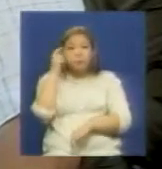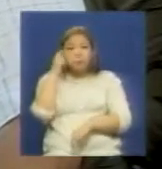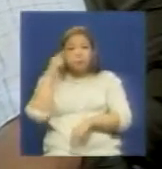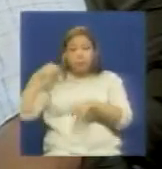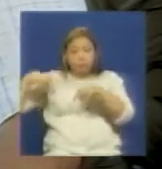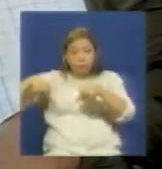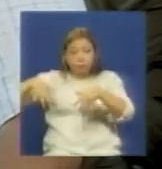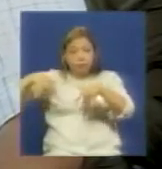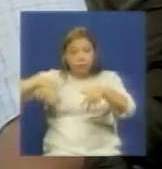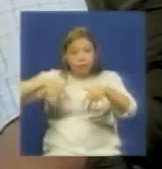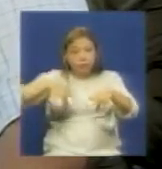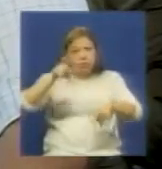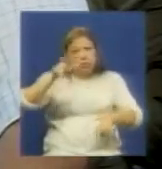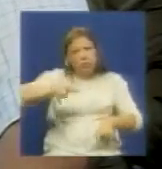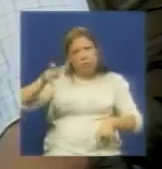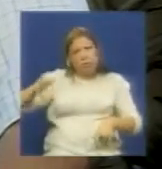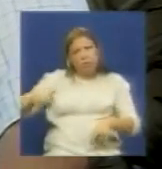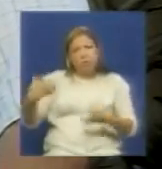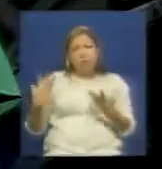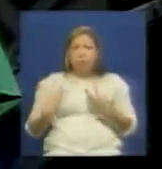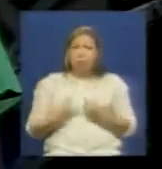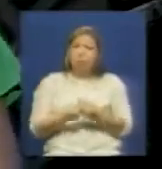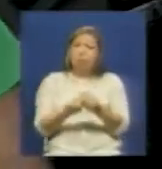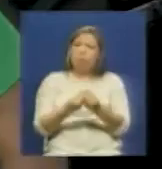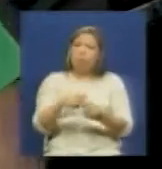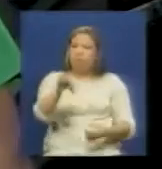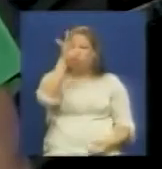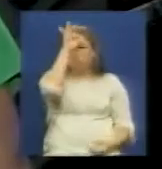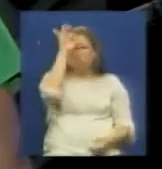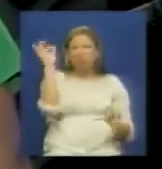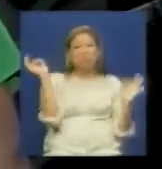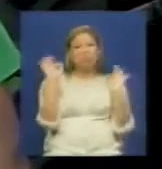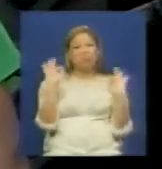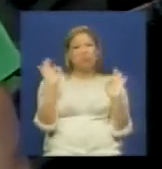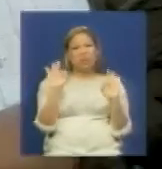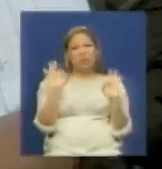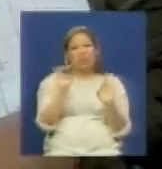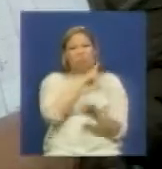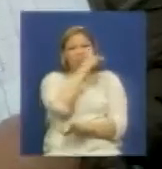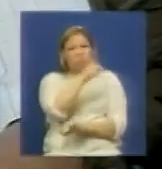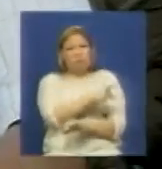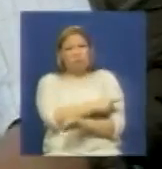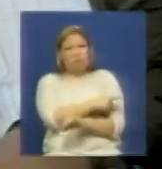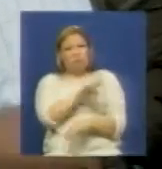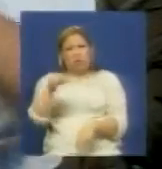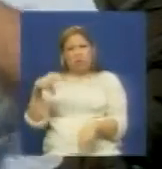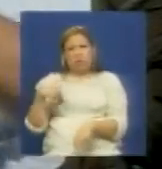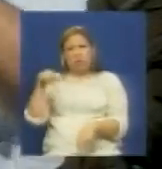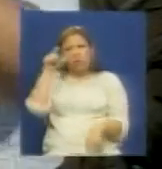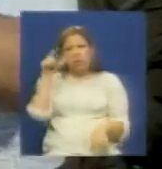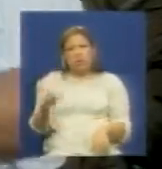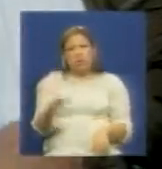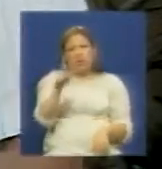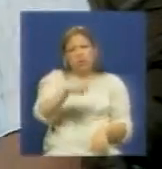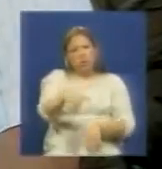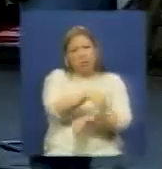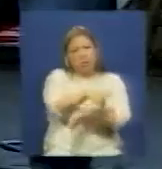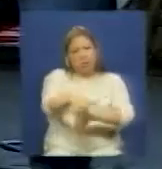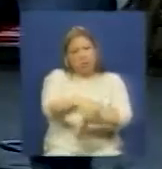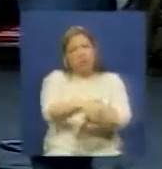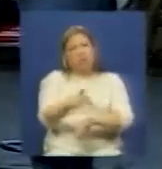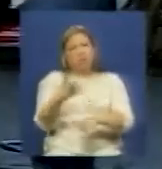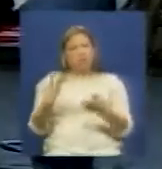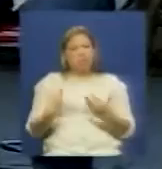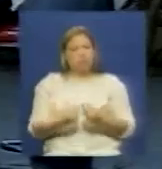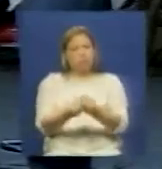la derecha o las personas que los acompañaron no no tienen esa misma fuerza o esa fortaleza que nosotros tenemos el pueblo en la calle es